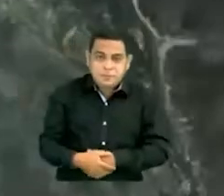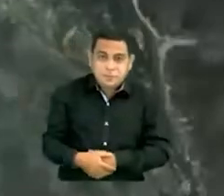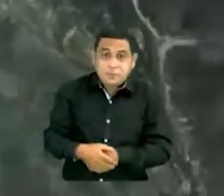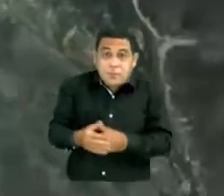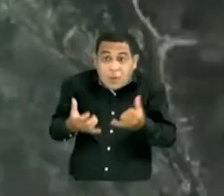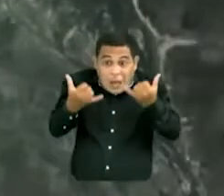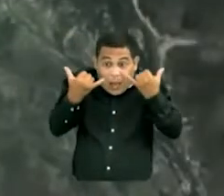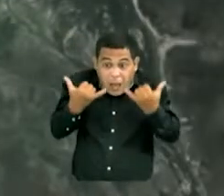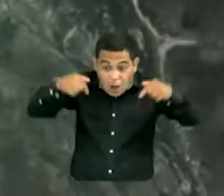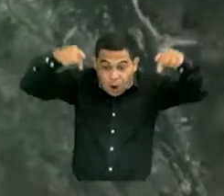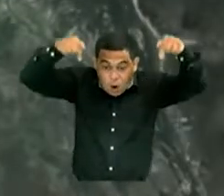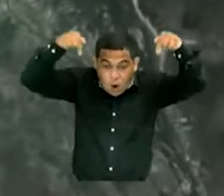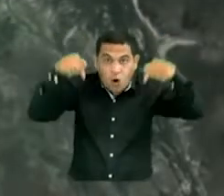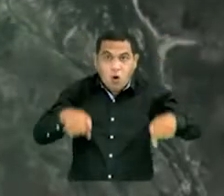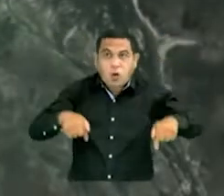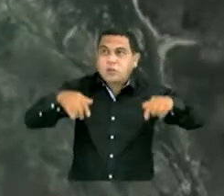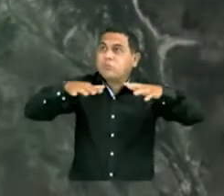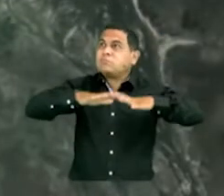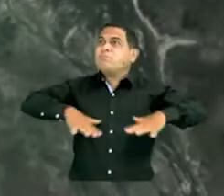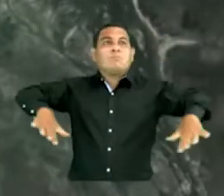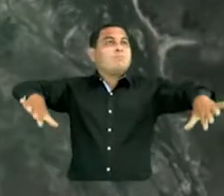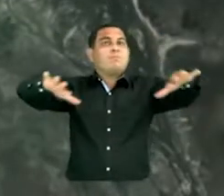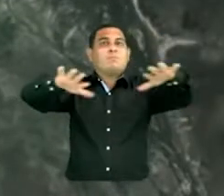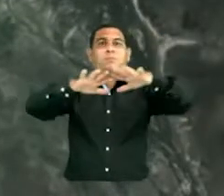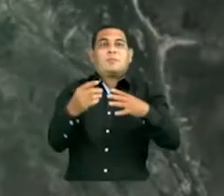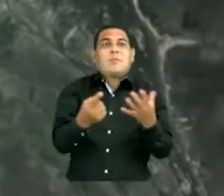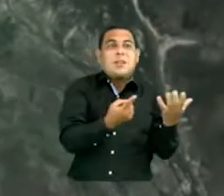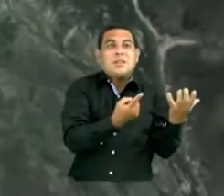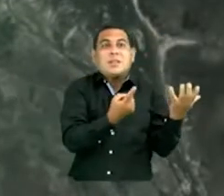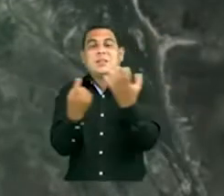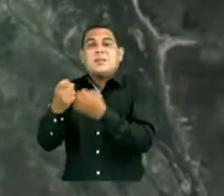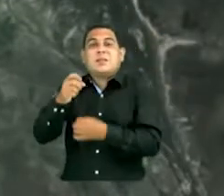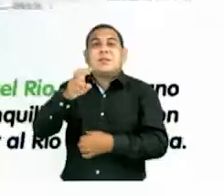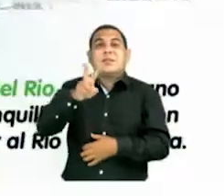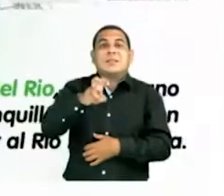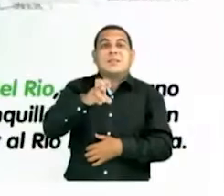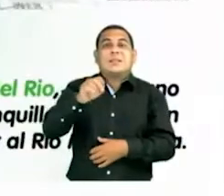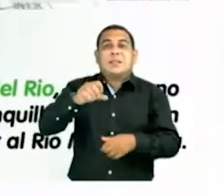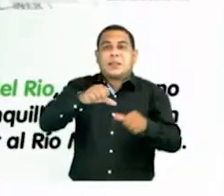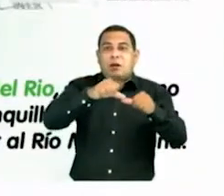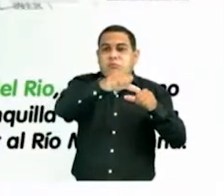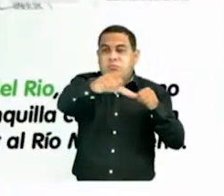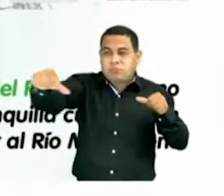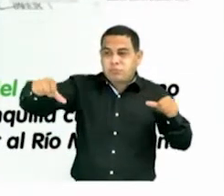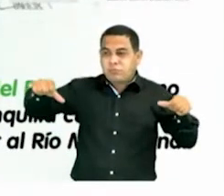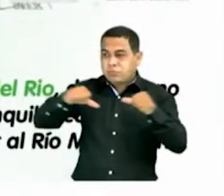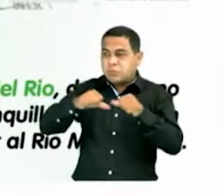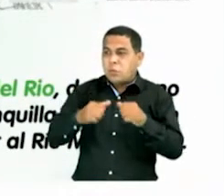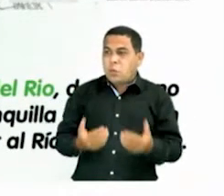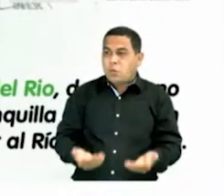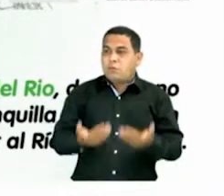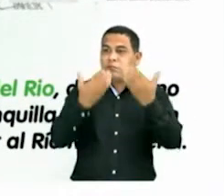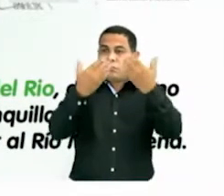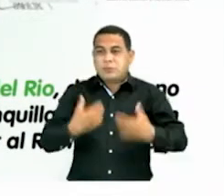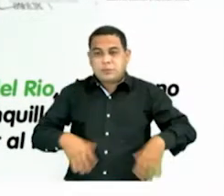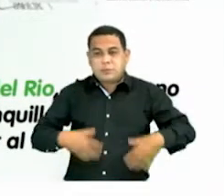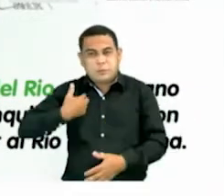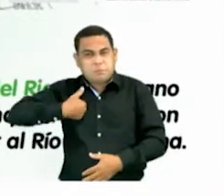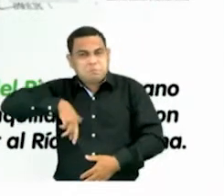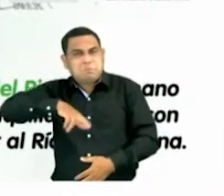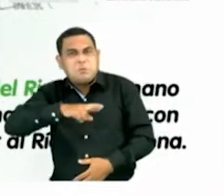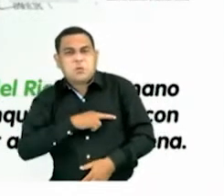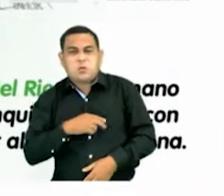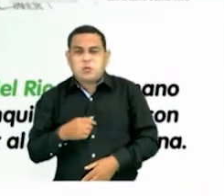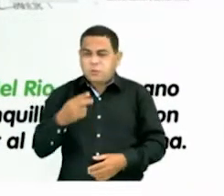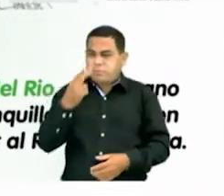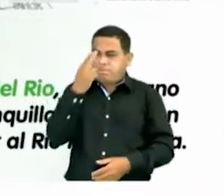Hoy tenemos en este espacio 650 hectáreas de potencial de regeneración urbana. Nos hemos puesto